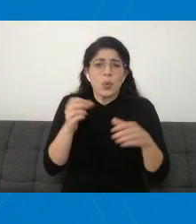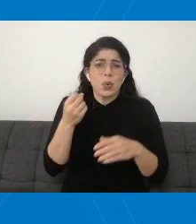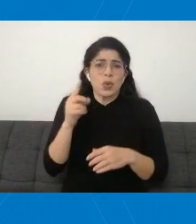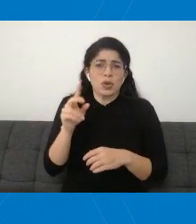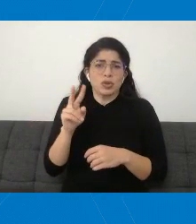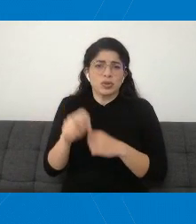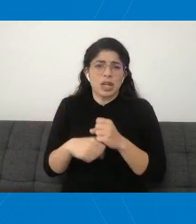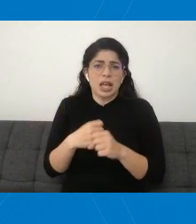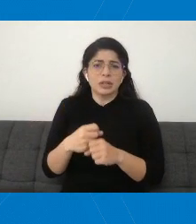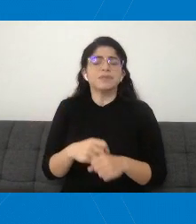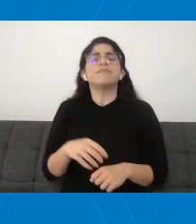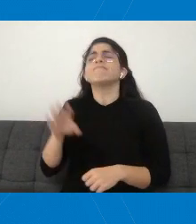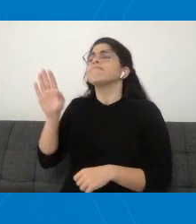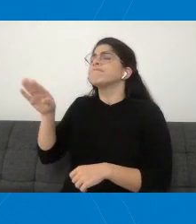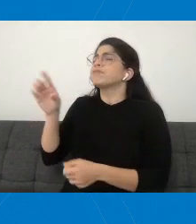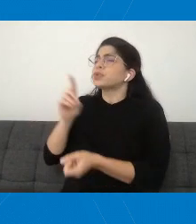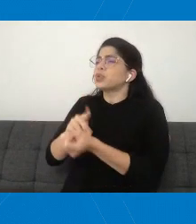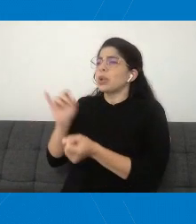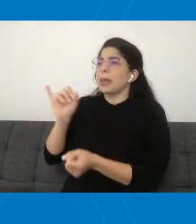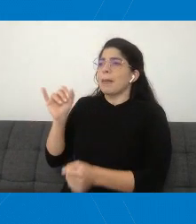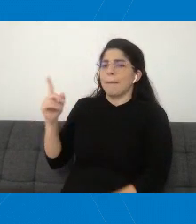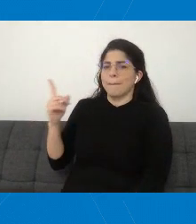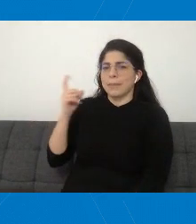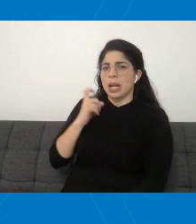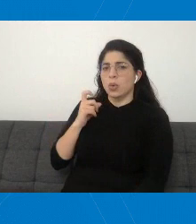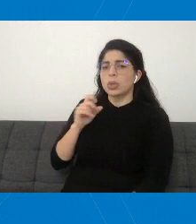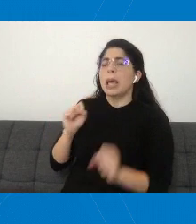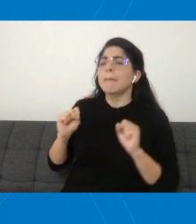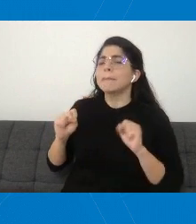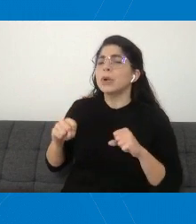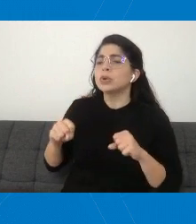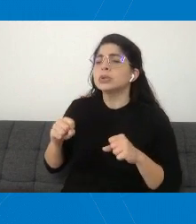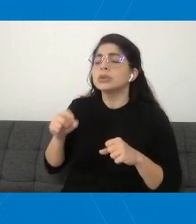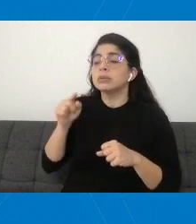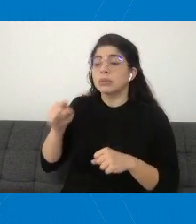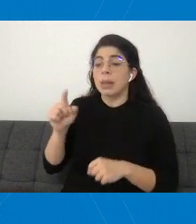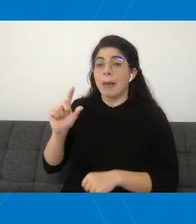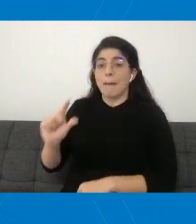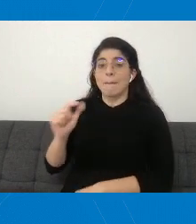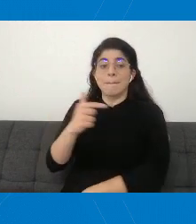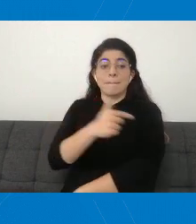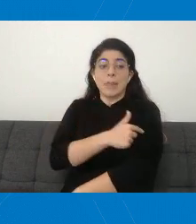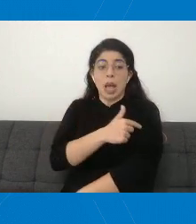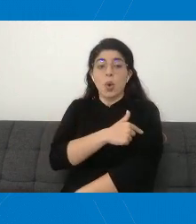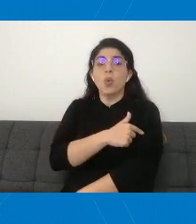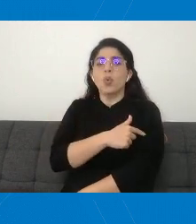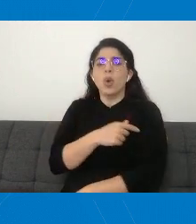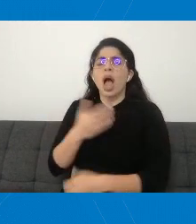Doctor, también para usted nos consultan de posibles efectos secundarios para los niños.